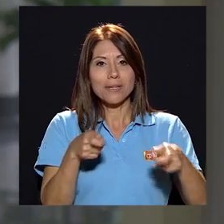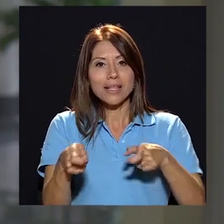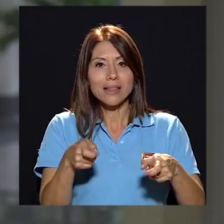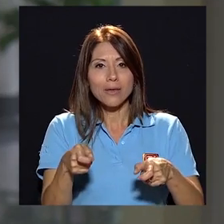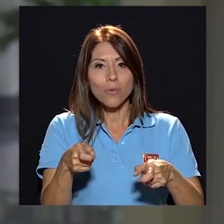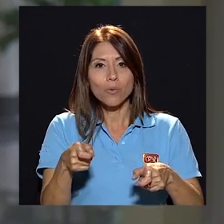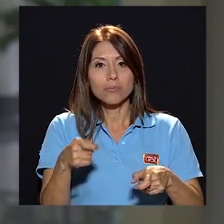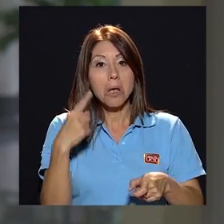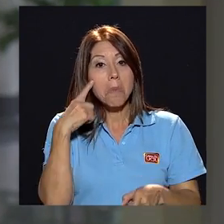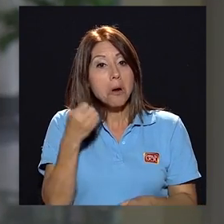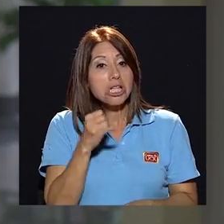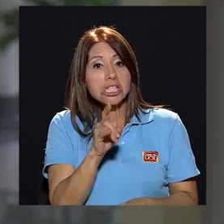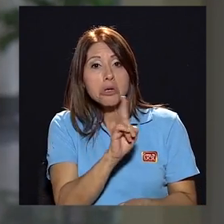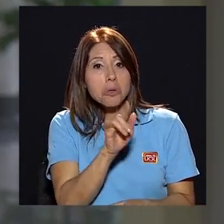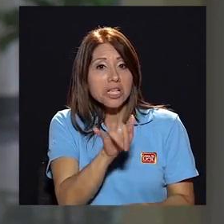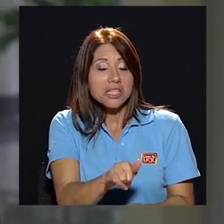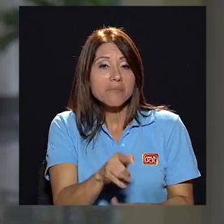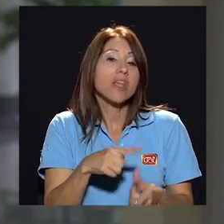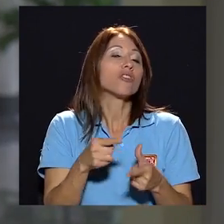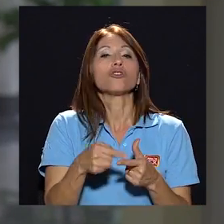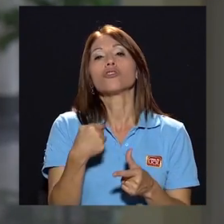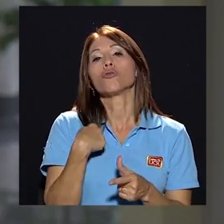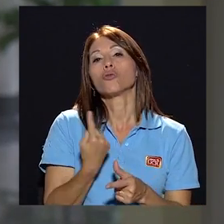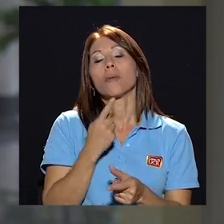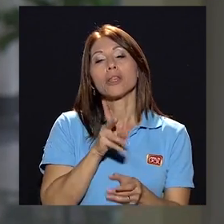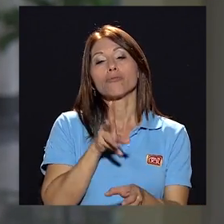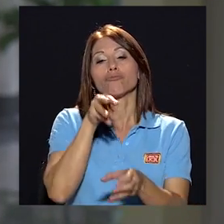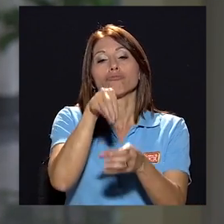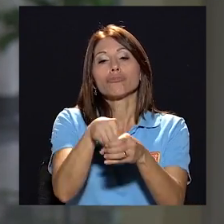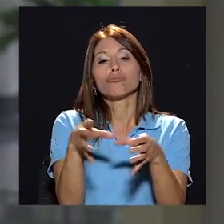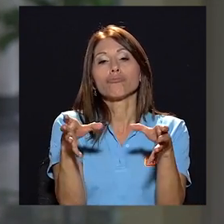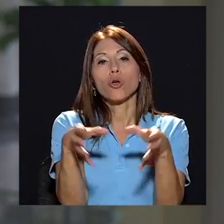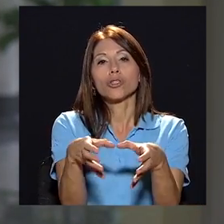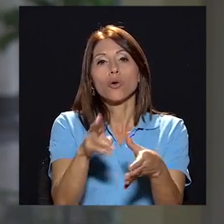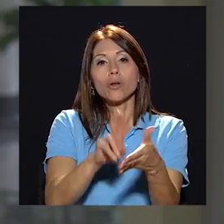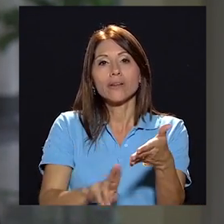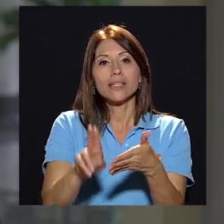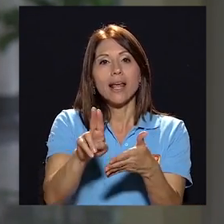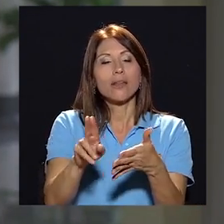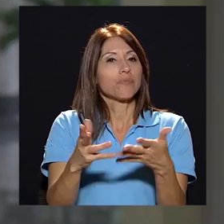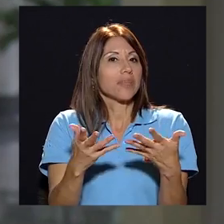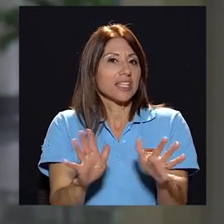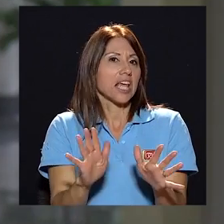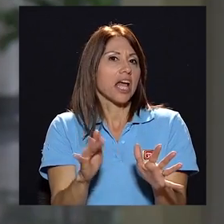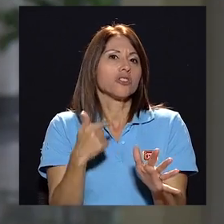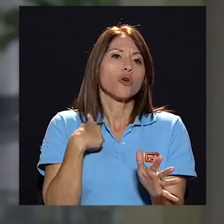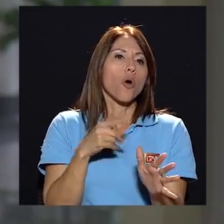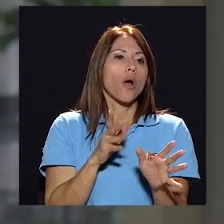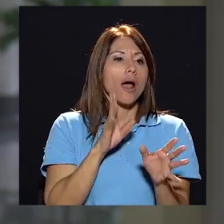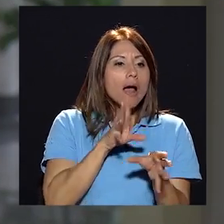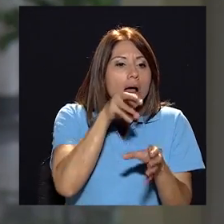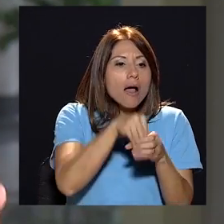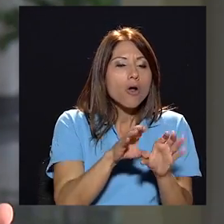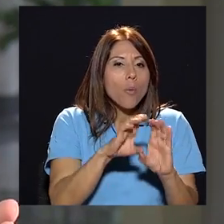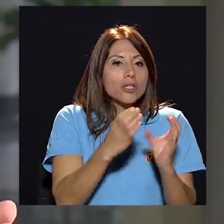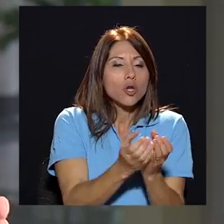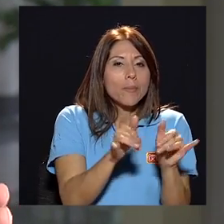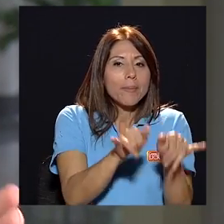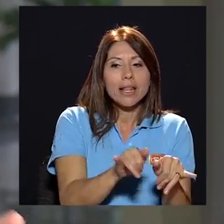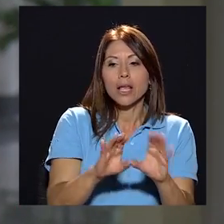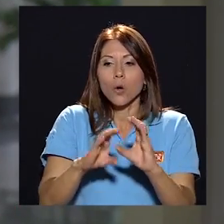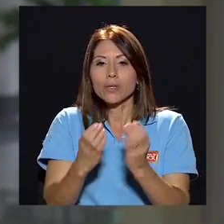administrativo porque si no paso a formar parte del consejo universitario y ya me meto en comisiones permanentes me meto en comisiones